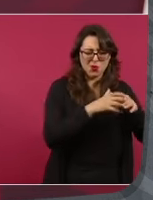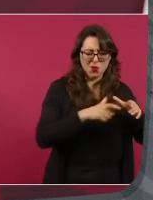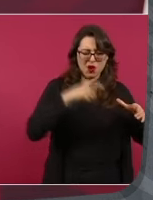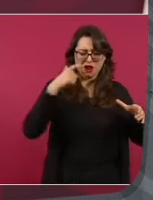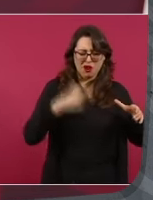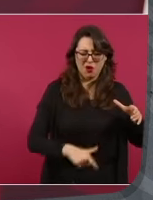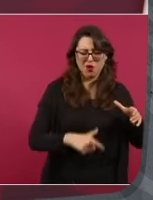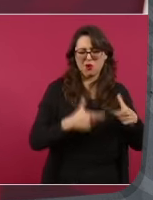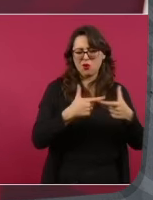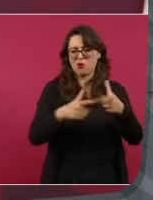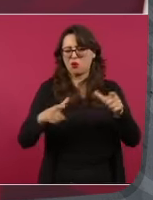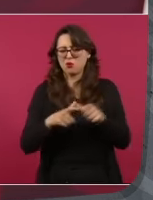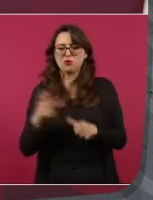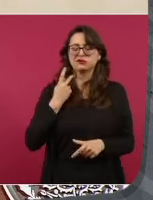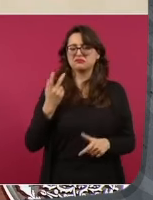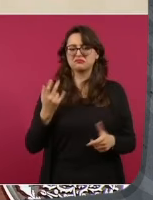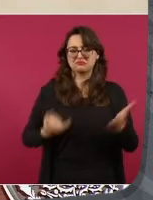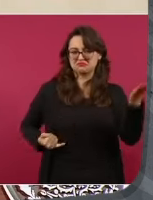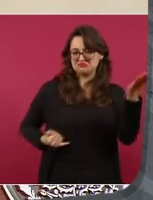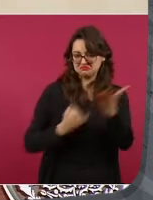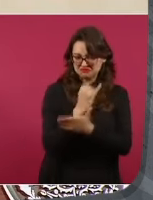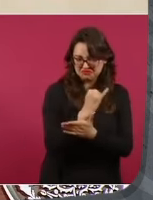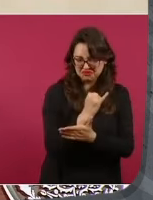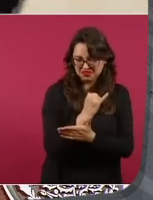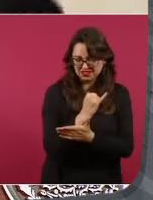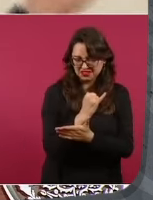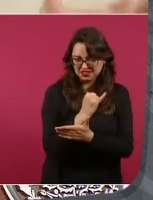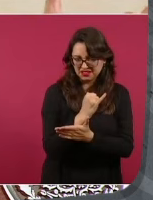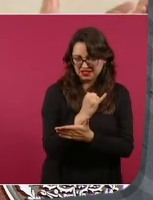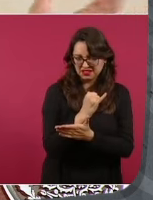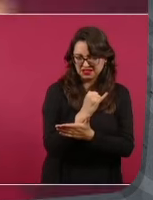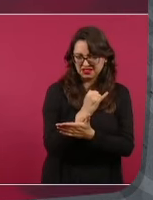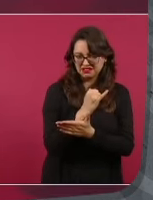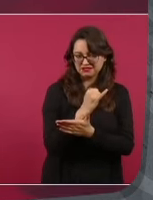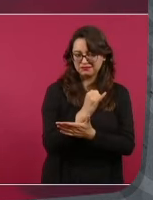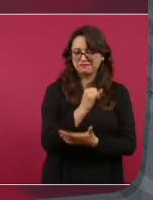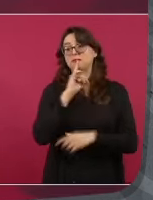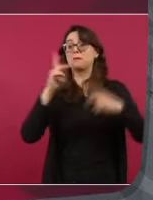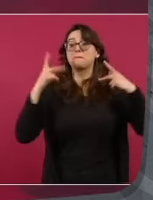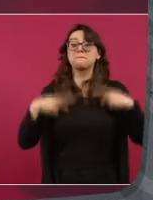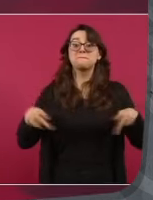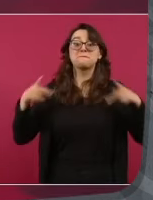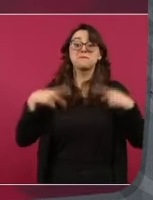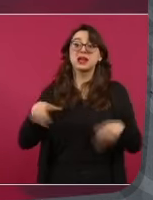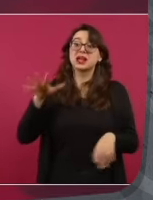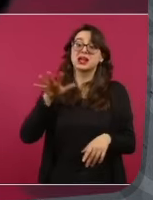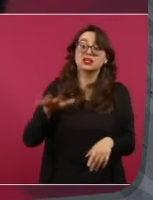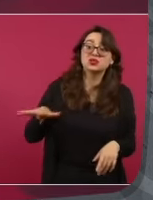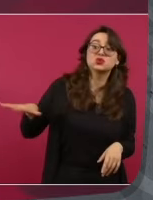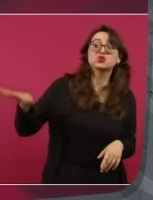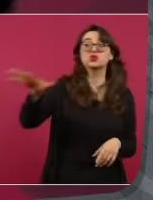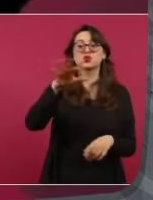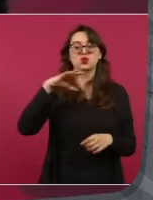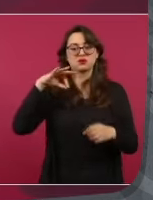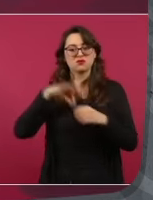política de un país, la llamada sociedad política, con sus